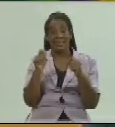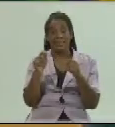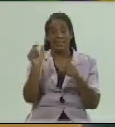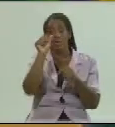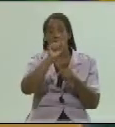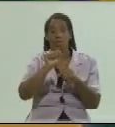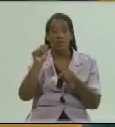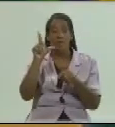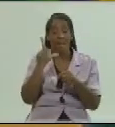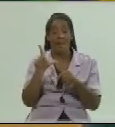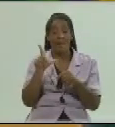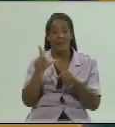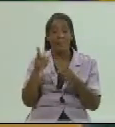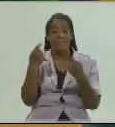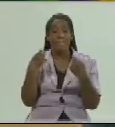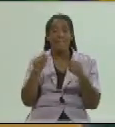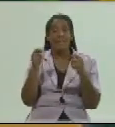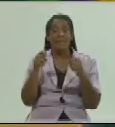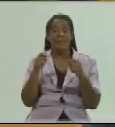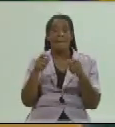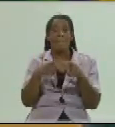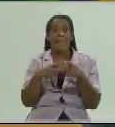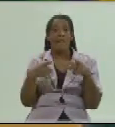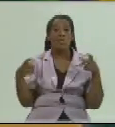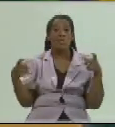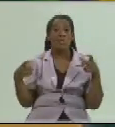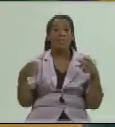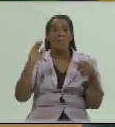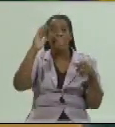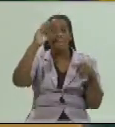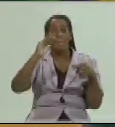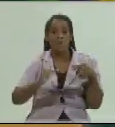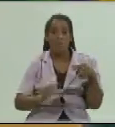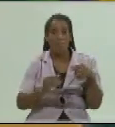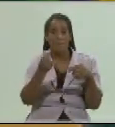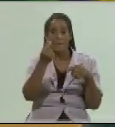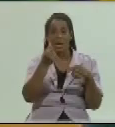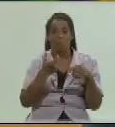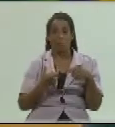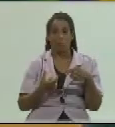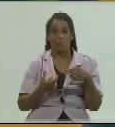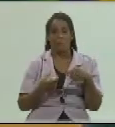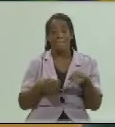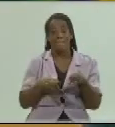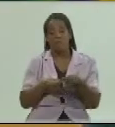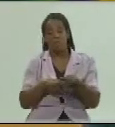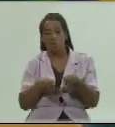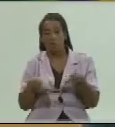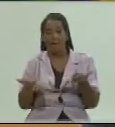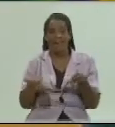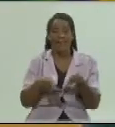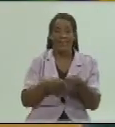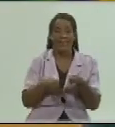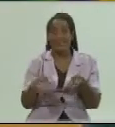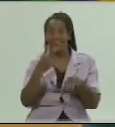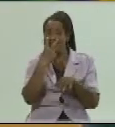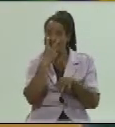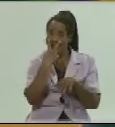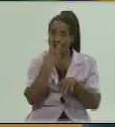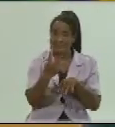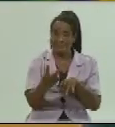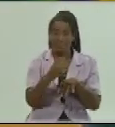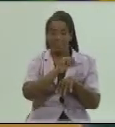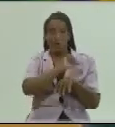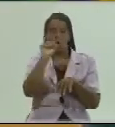que es una venta mayorista si es a menor precio lógicamente para poder sostener nuestra atención nuestros logros